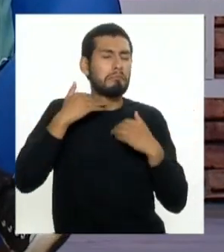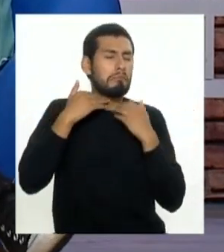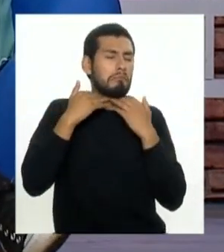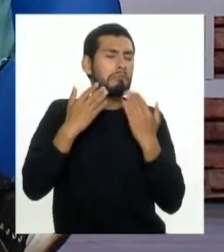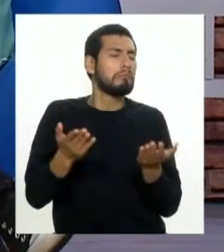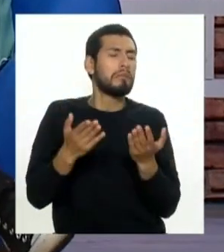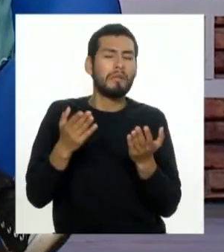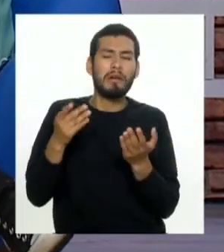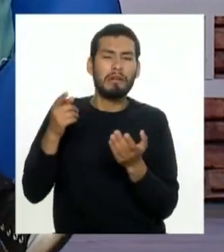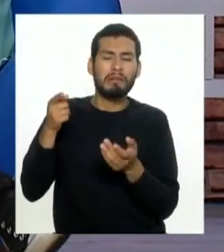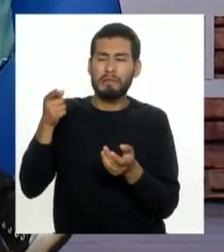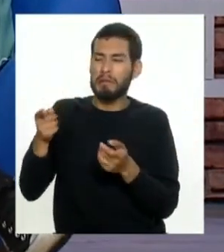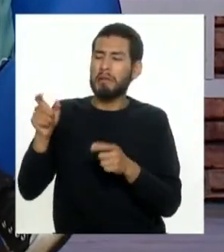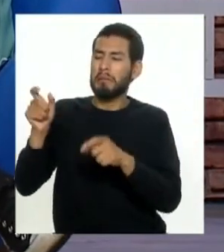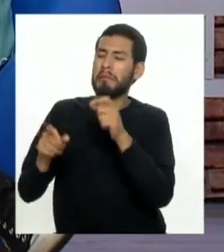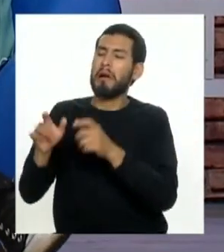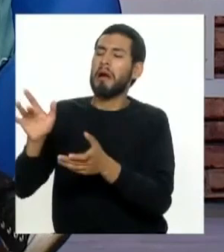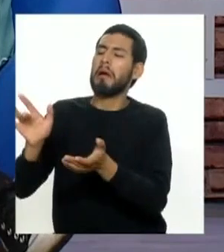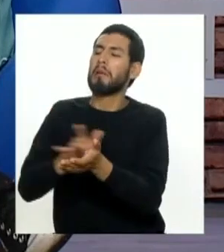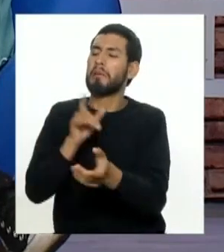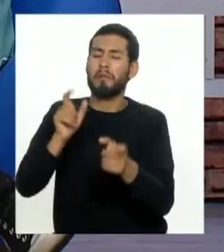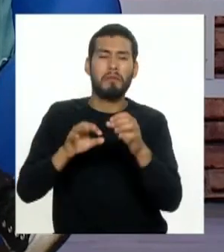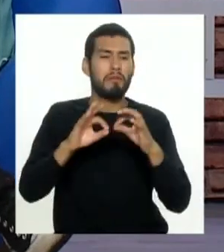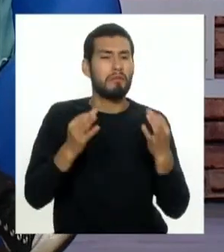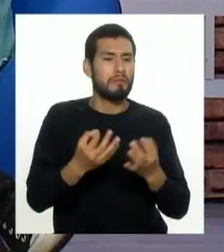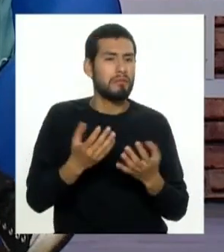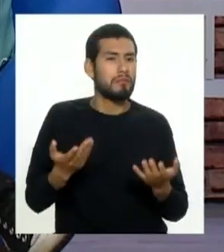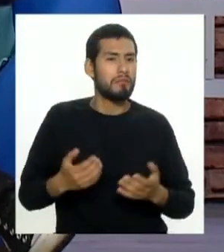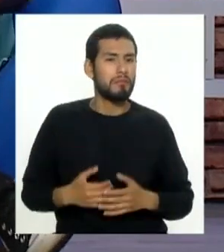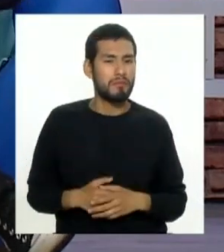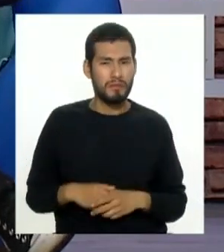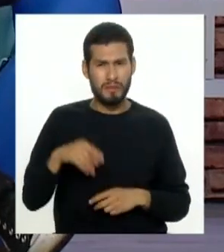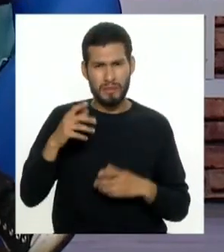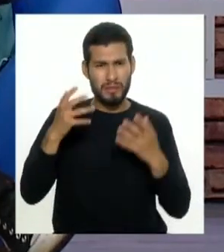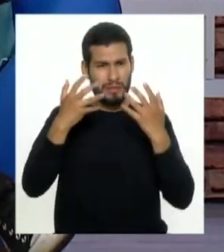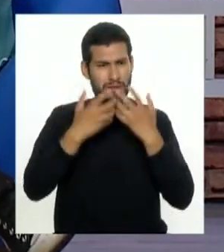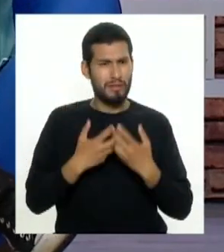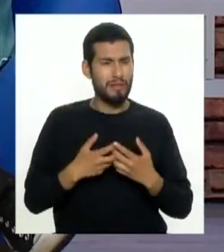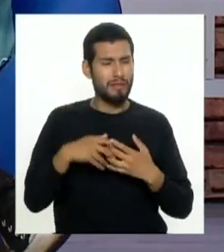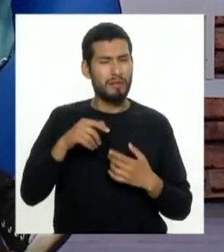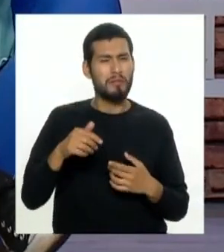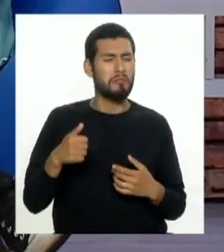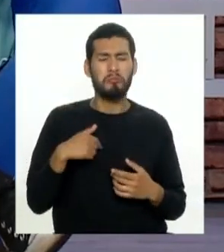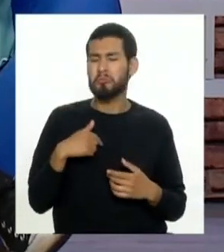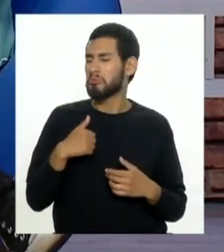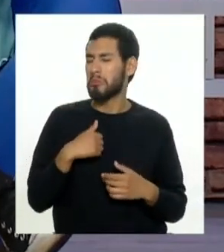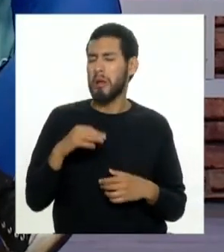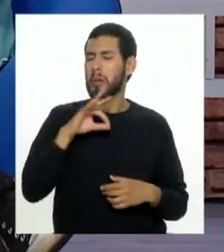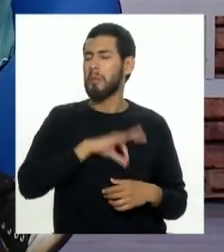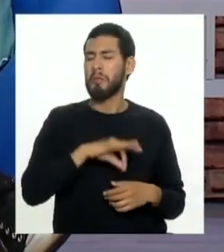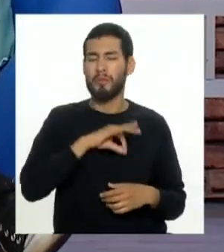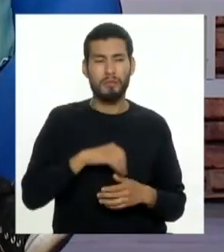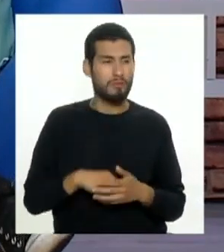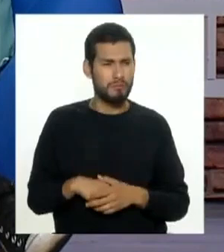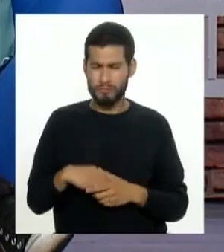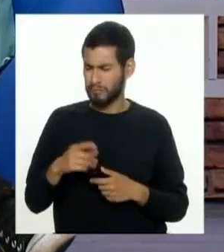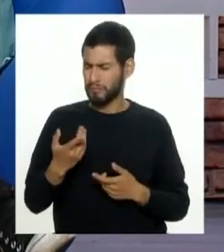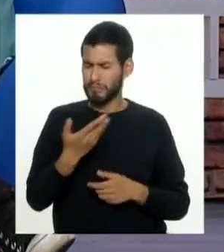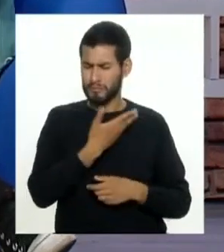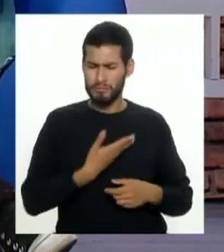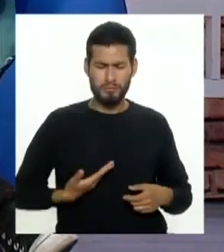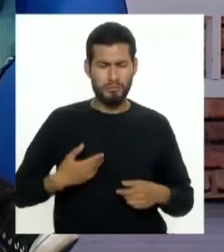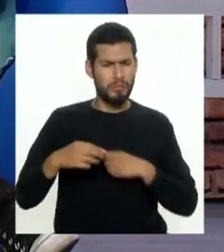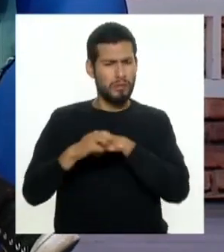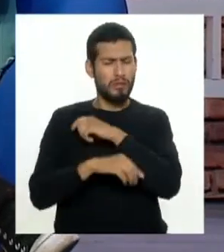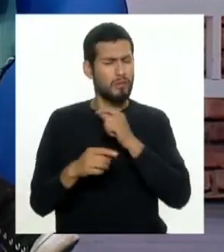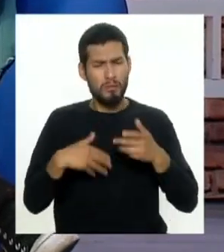perjudicar la canasta básica familiar entonces es como que las empresas están haciendo lo que les da la gana claro pero no puede tampoco el estado sino más bien